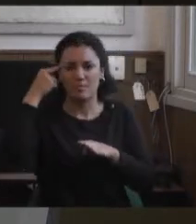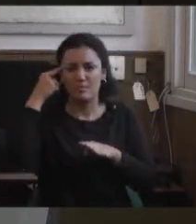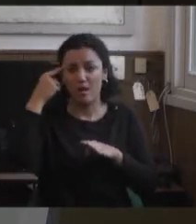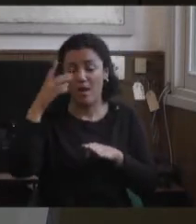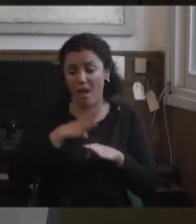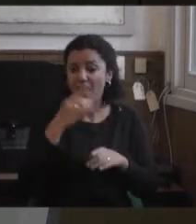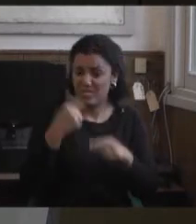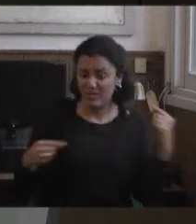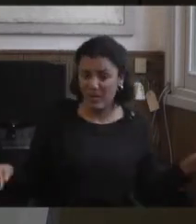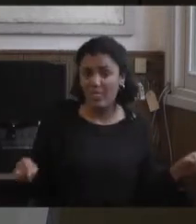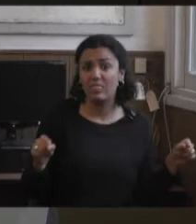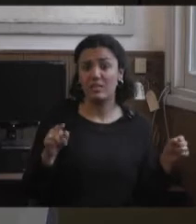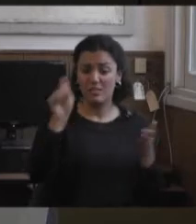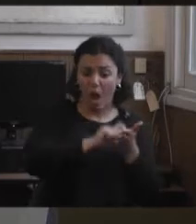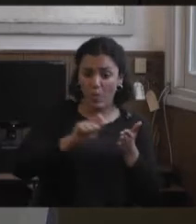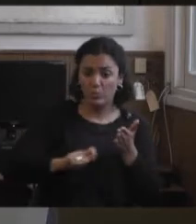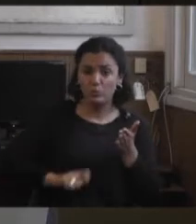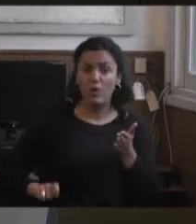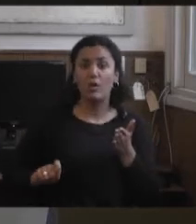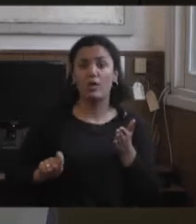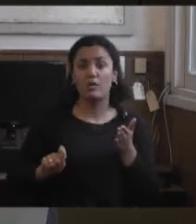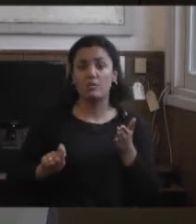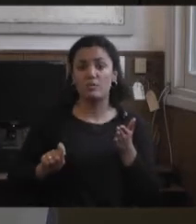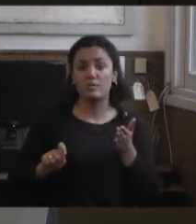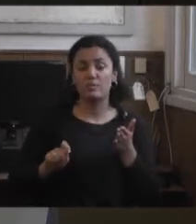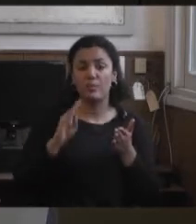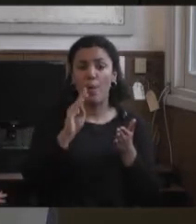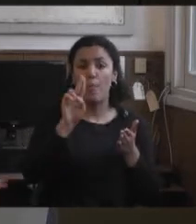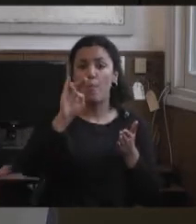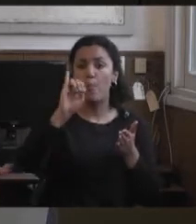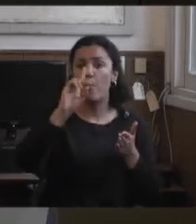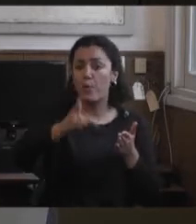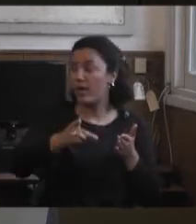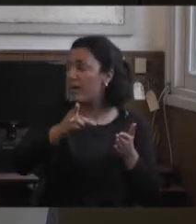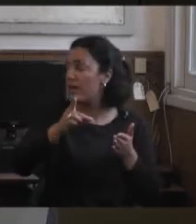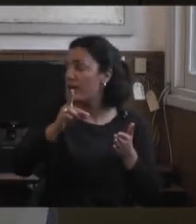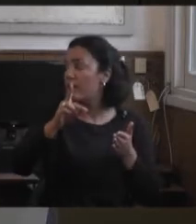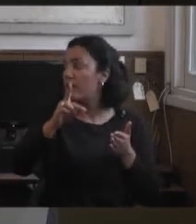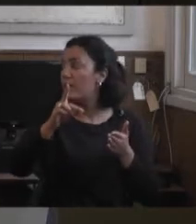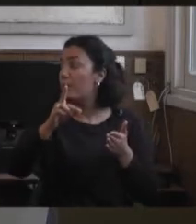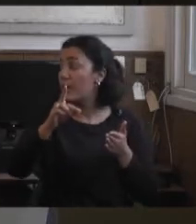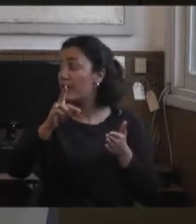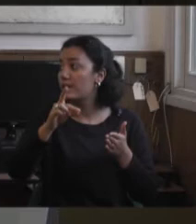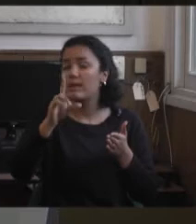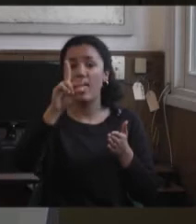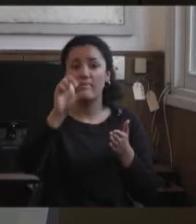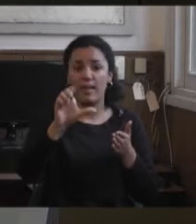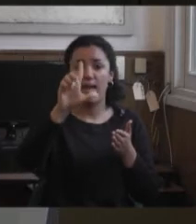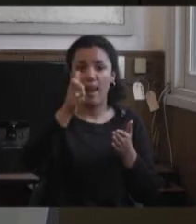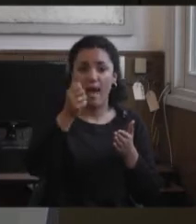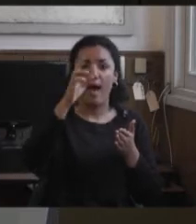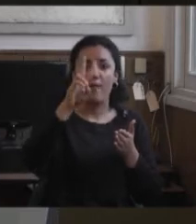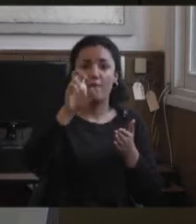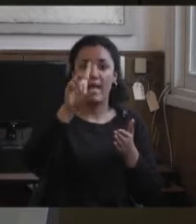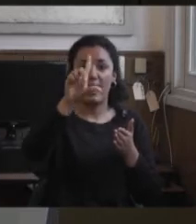autores, y yo hoy nombro algunos. Puy de la Belia Casa, es un español, decíme sí. De la Belia Casa.